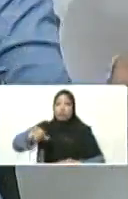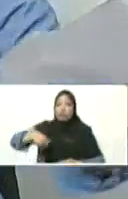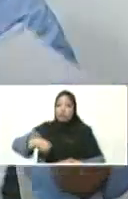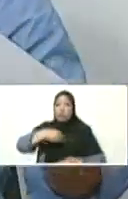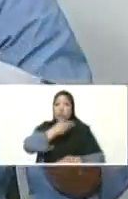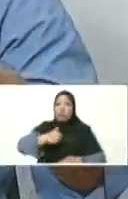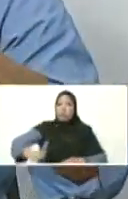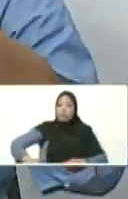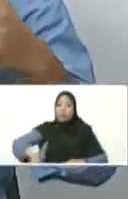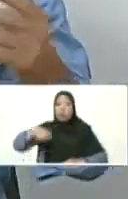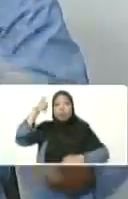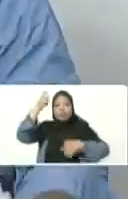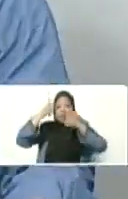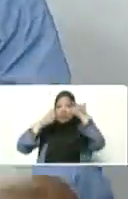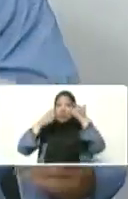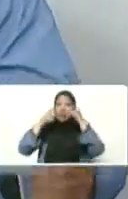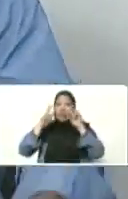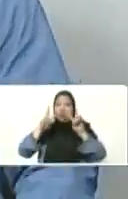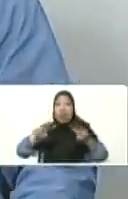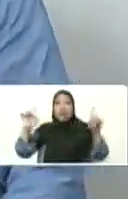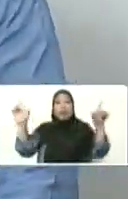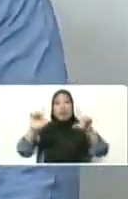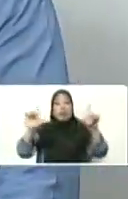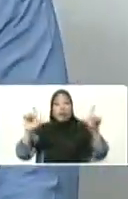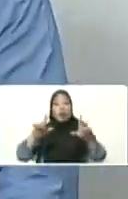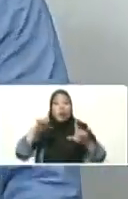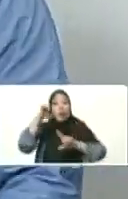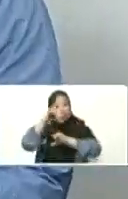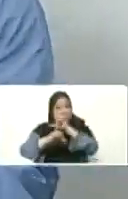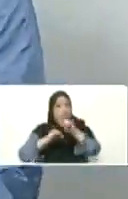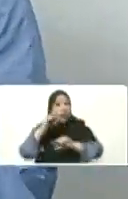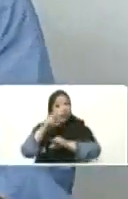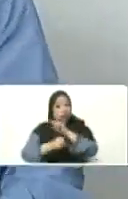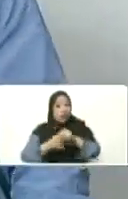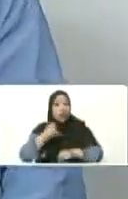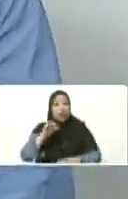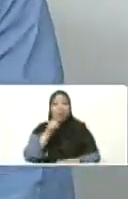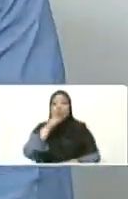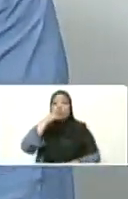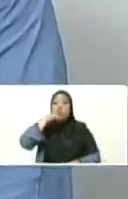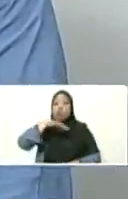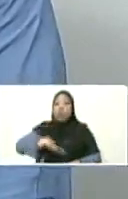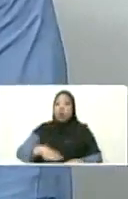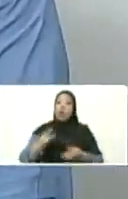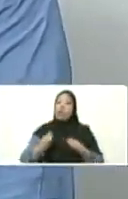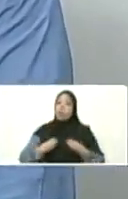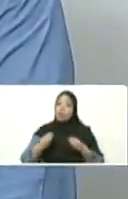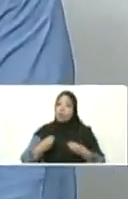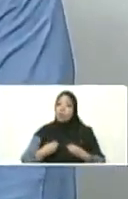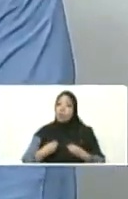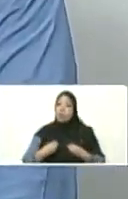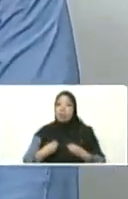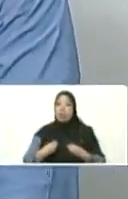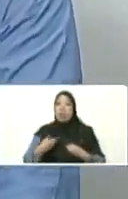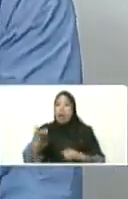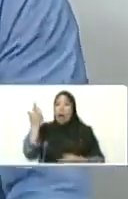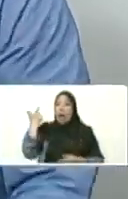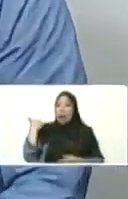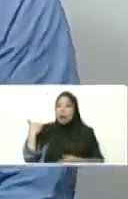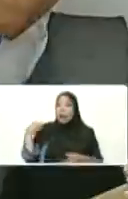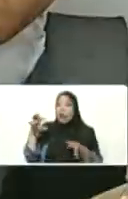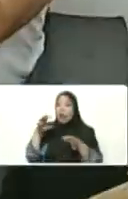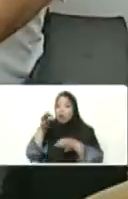a todo el país que nos está viendo por televisión, por las redes sociales, toda esa hermosa historia de vida que nos contabas hace rato. Adelante.